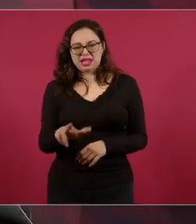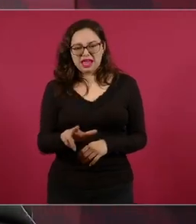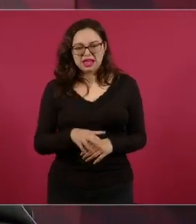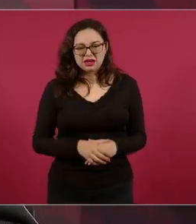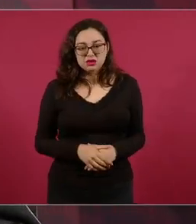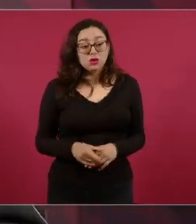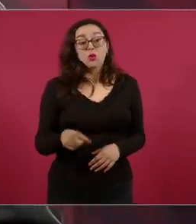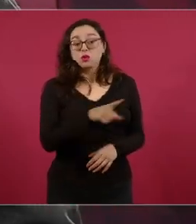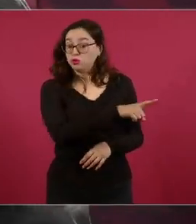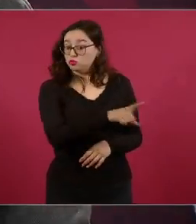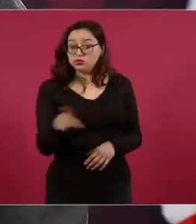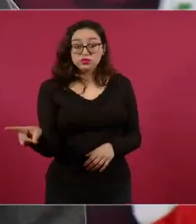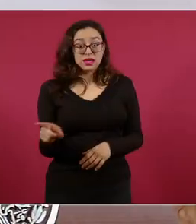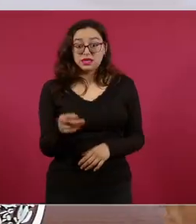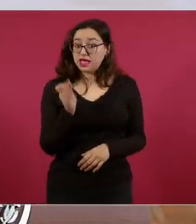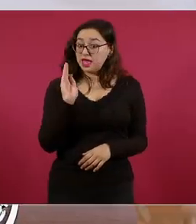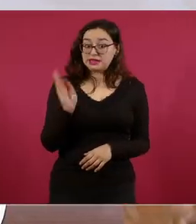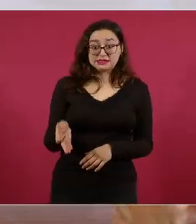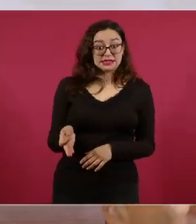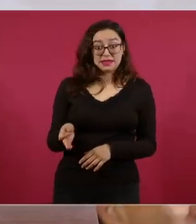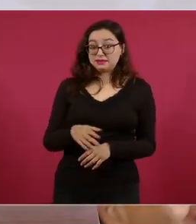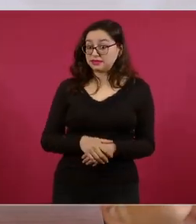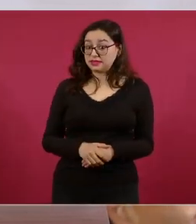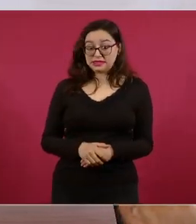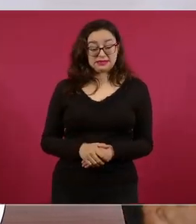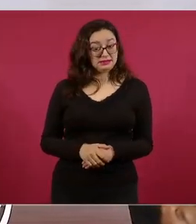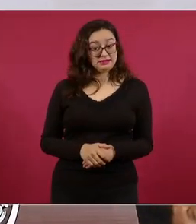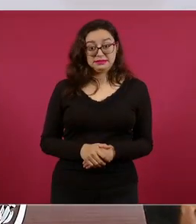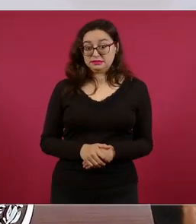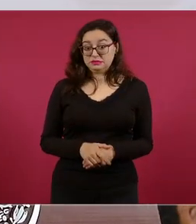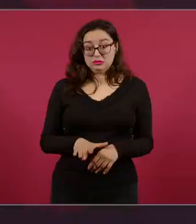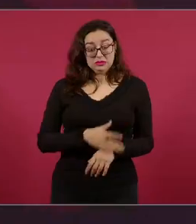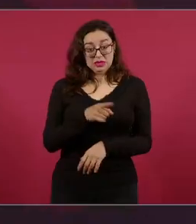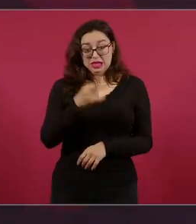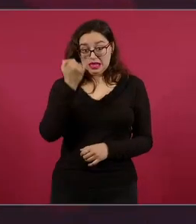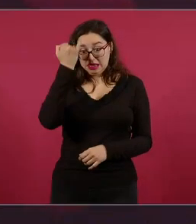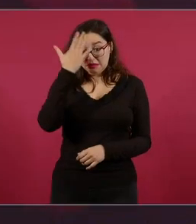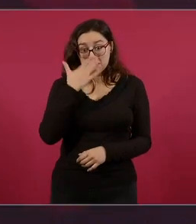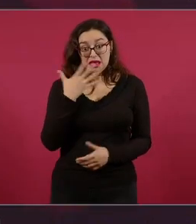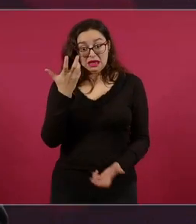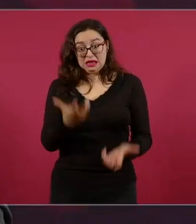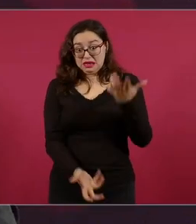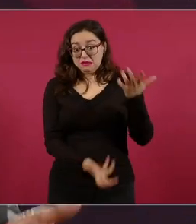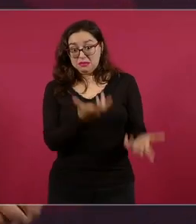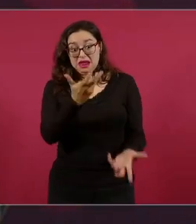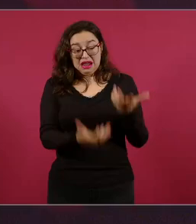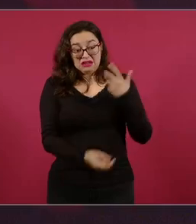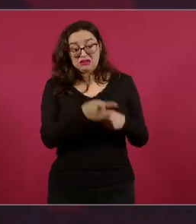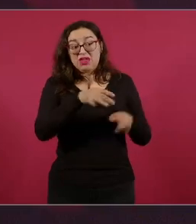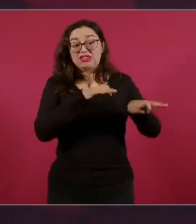premio de eso, porque se pega una quemada tremenda. O sea, este,